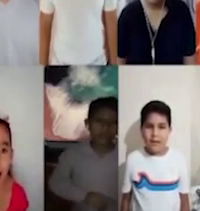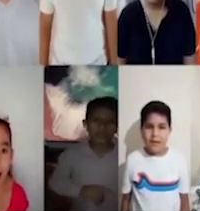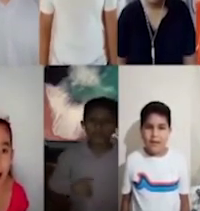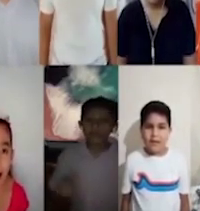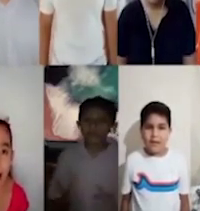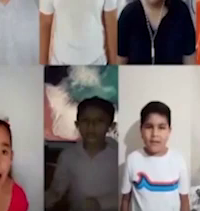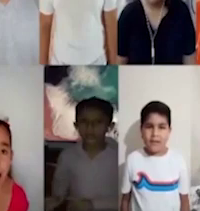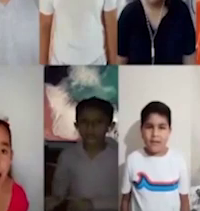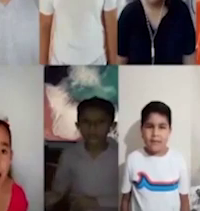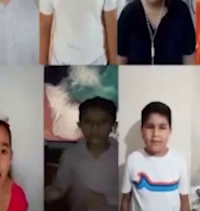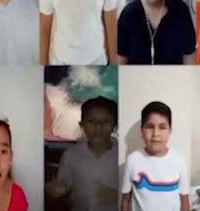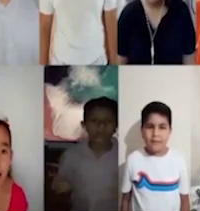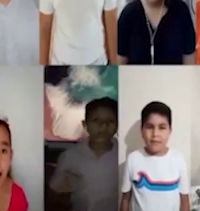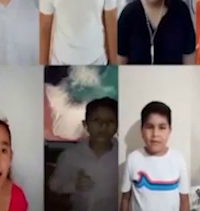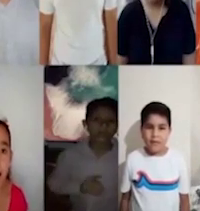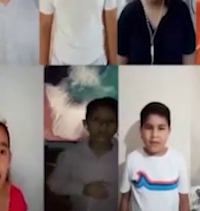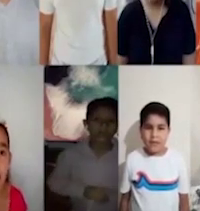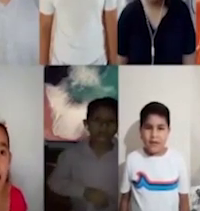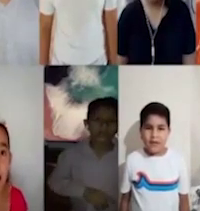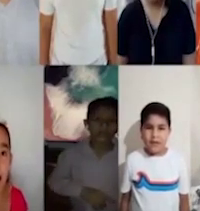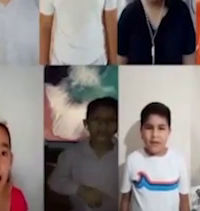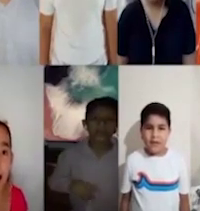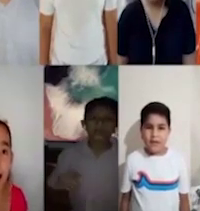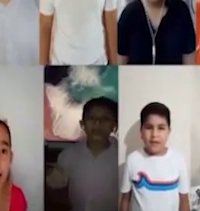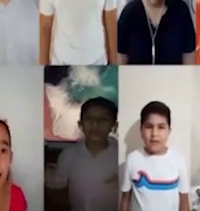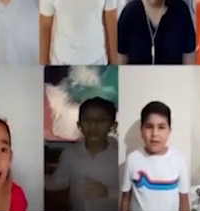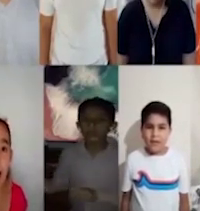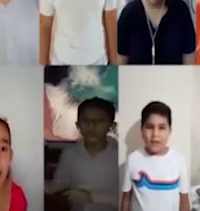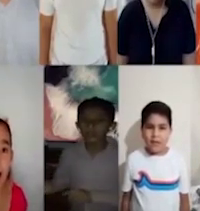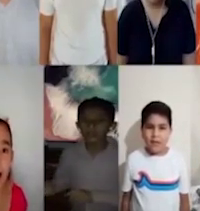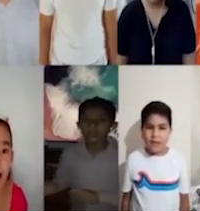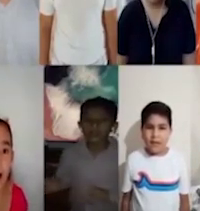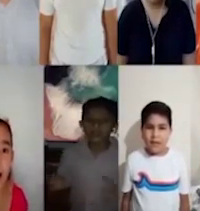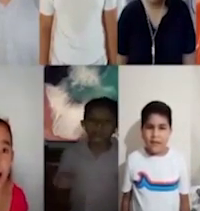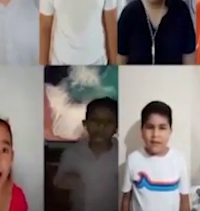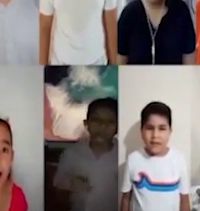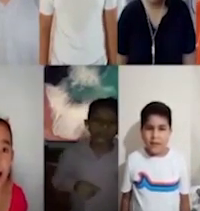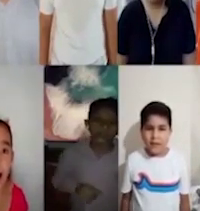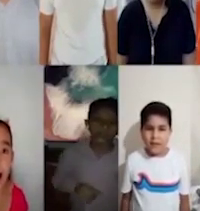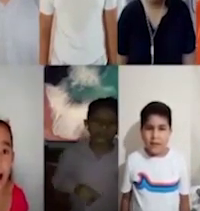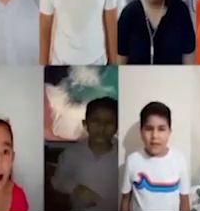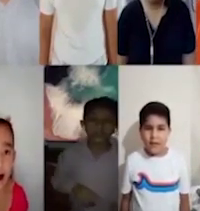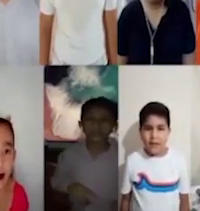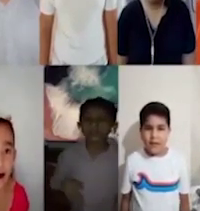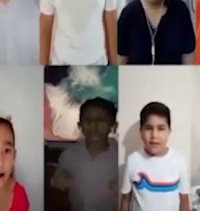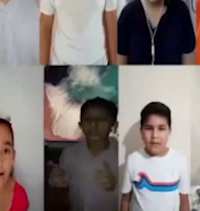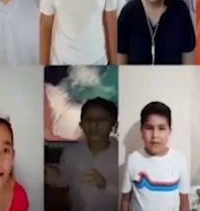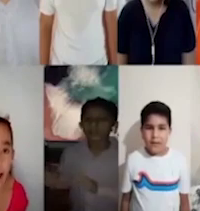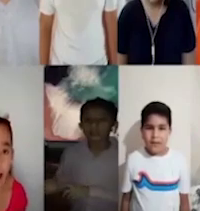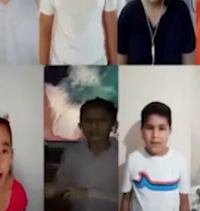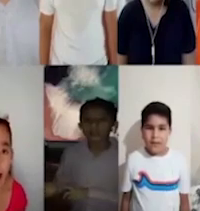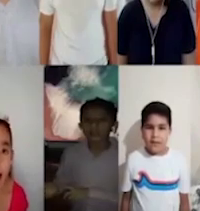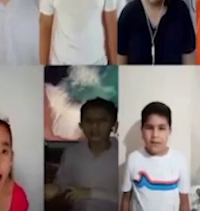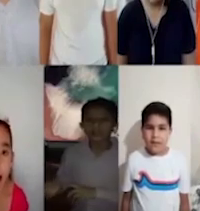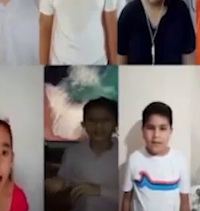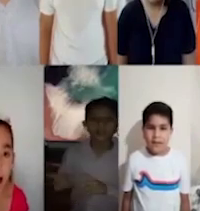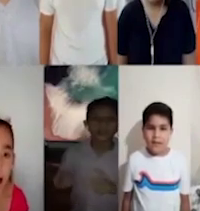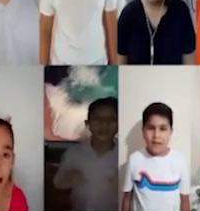las